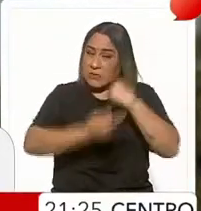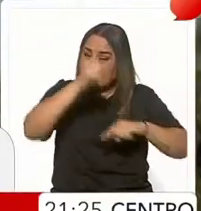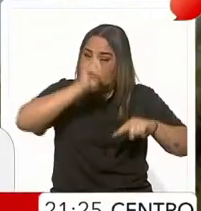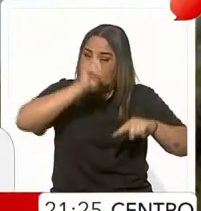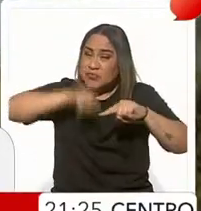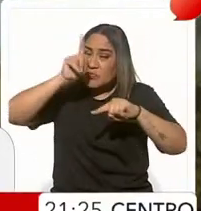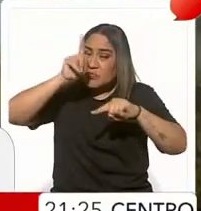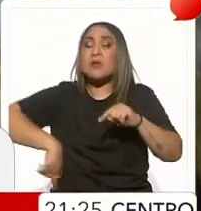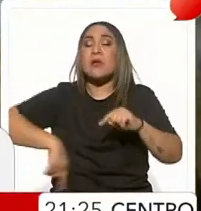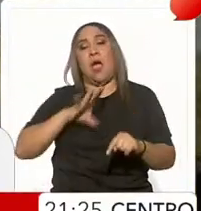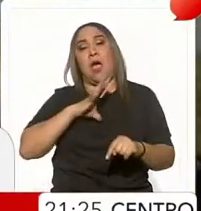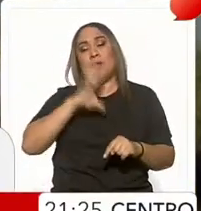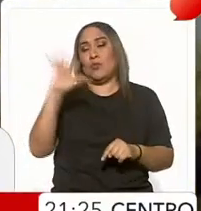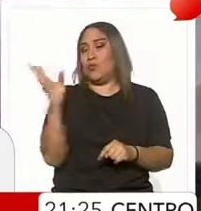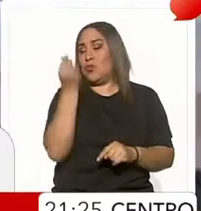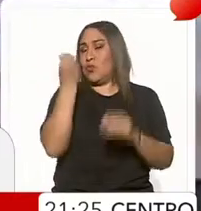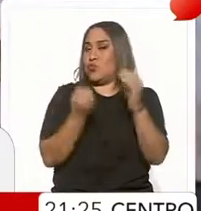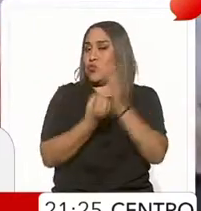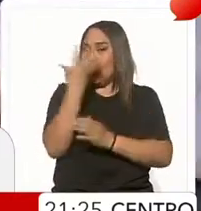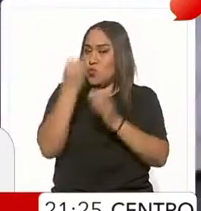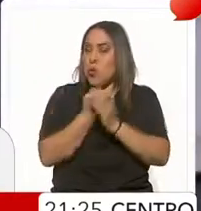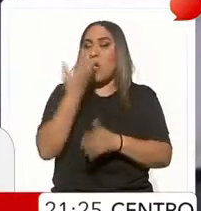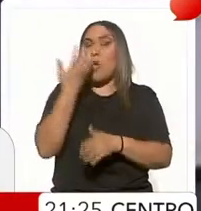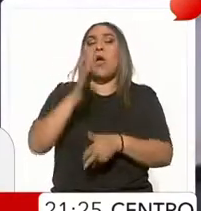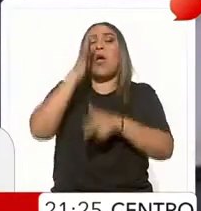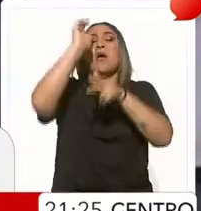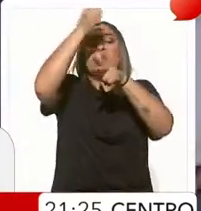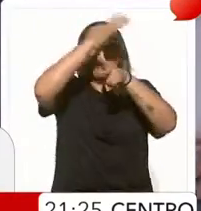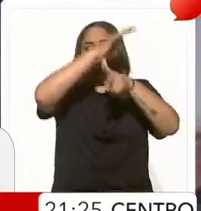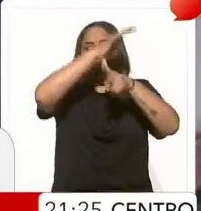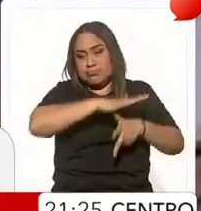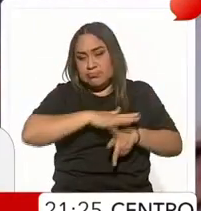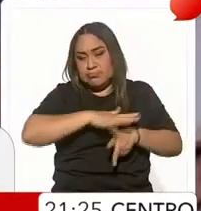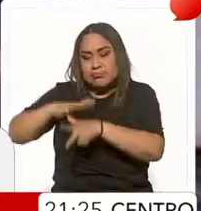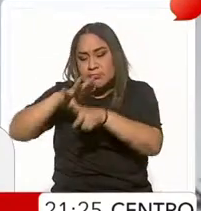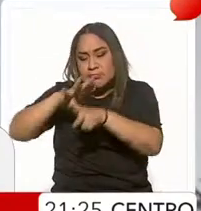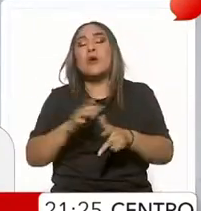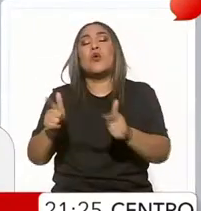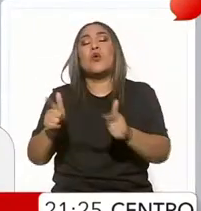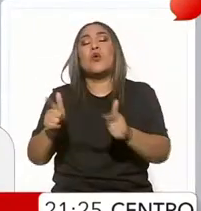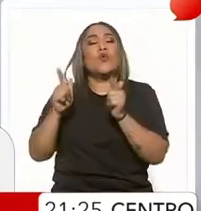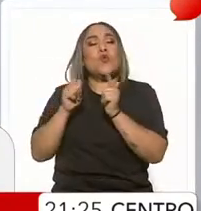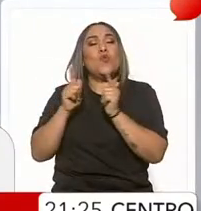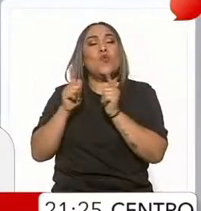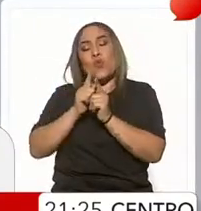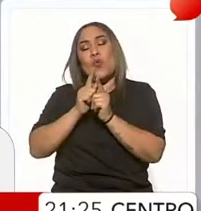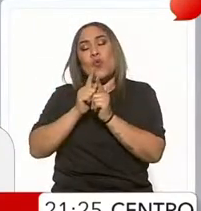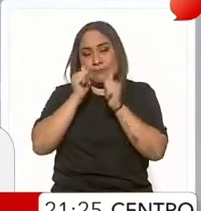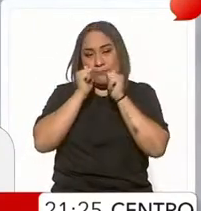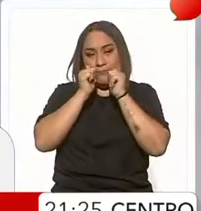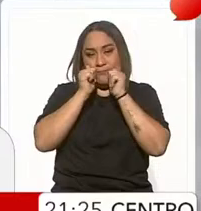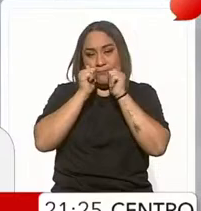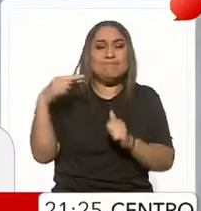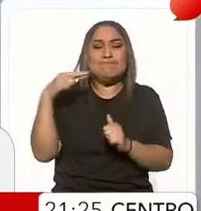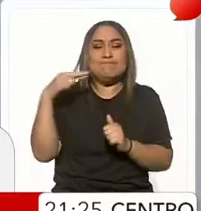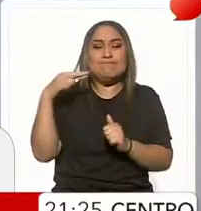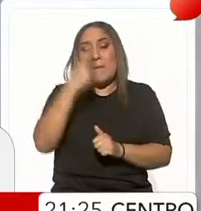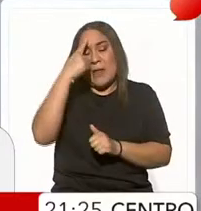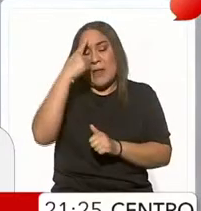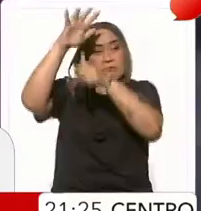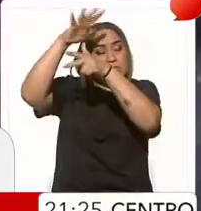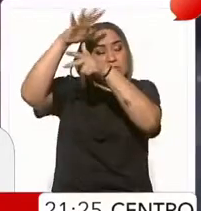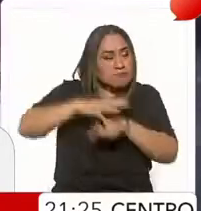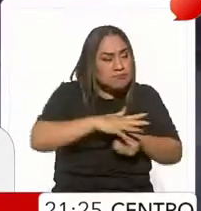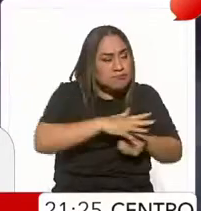utilizado tecnología de punta, drones y helicópteros del Grupo de Rescate Aéreo Relámpagos para realizar sobrevuelos de evaluación